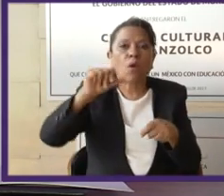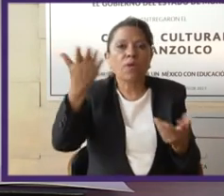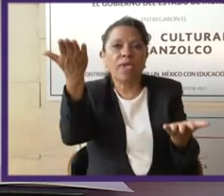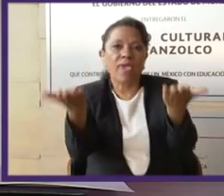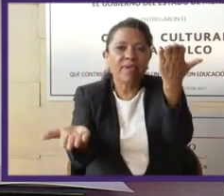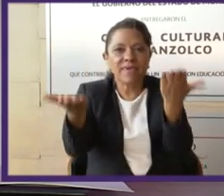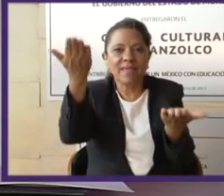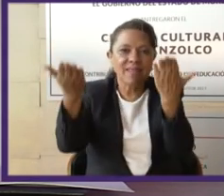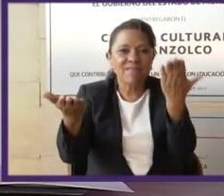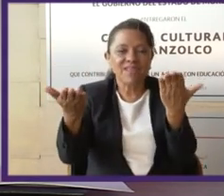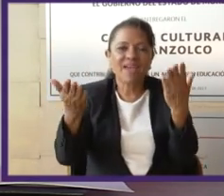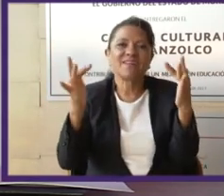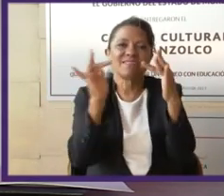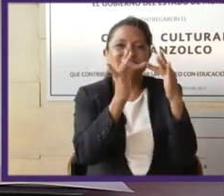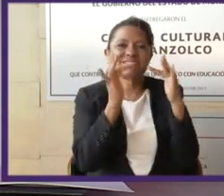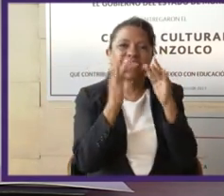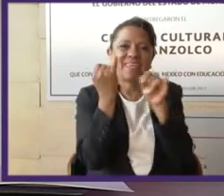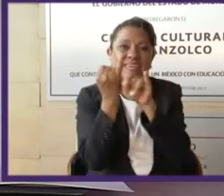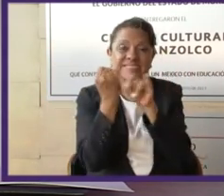es poderosísima,